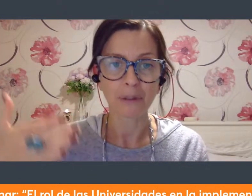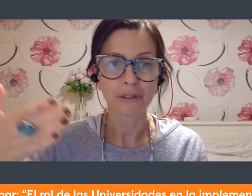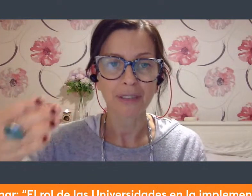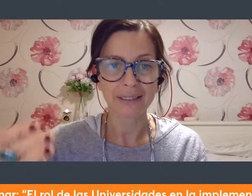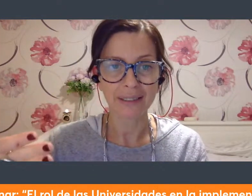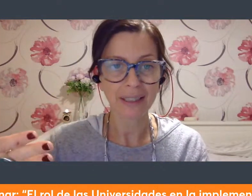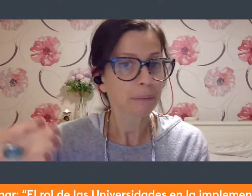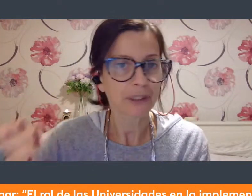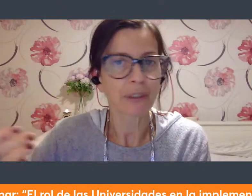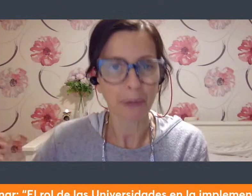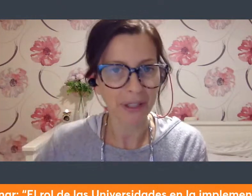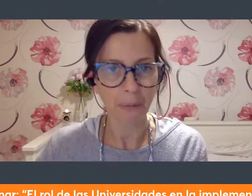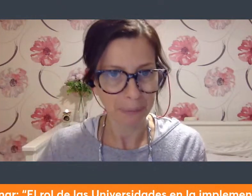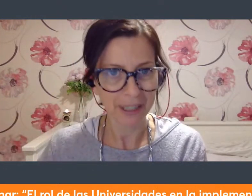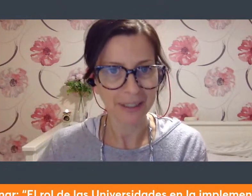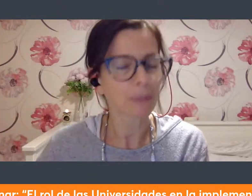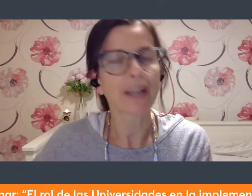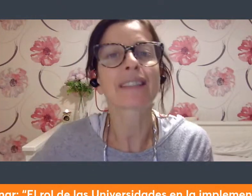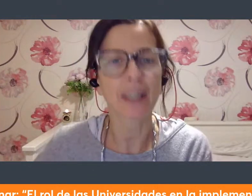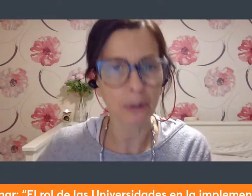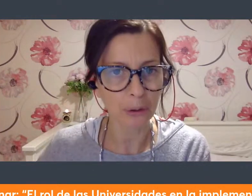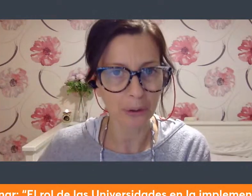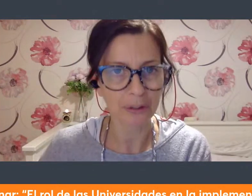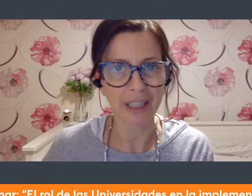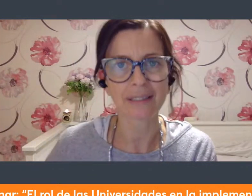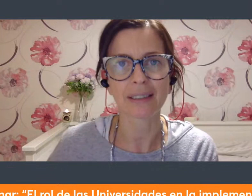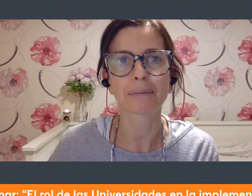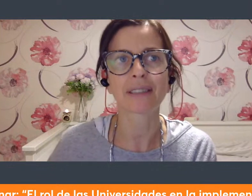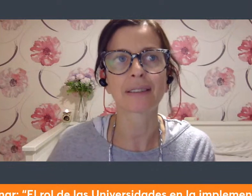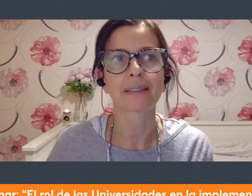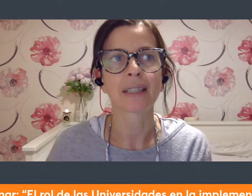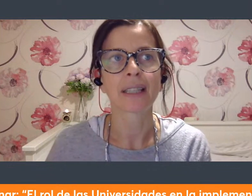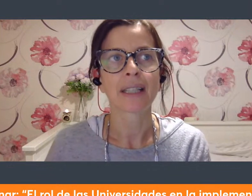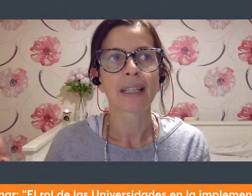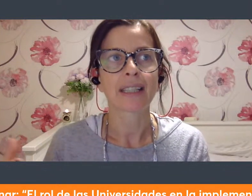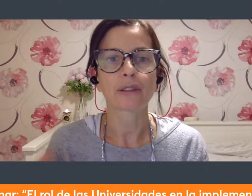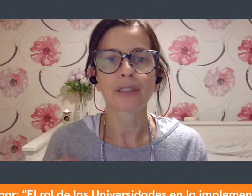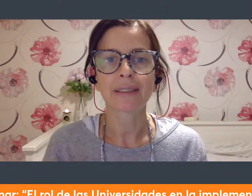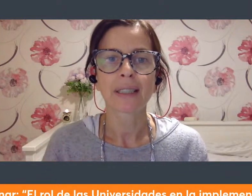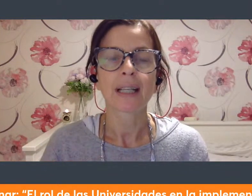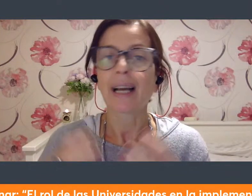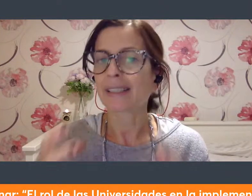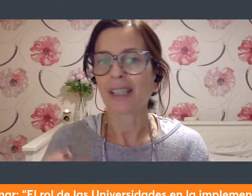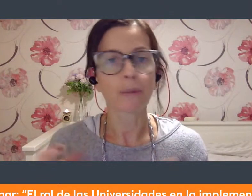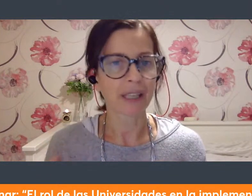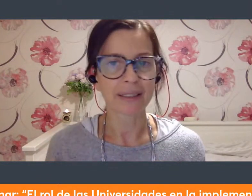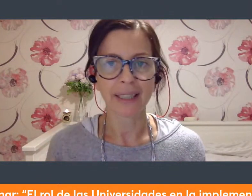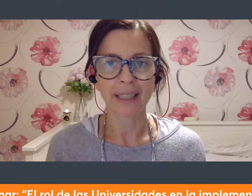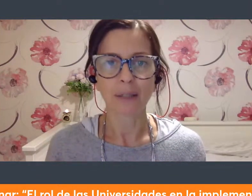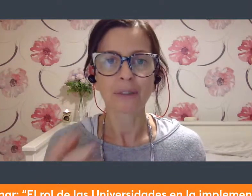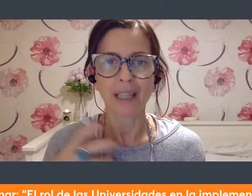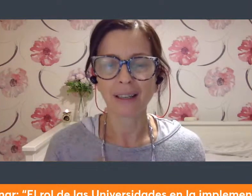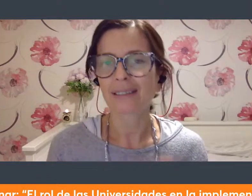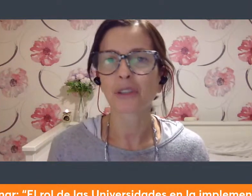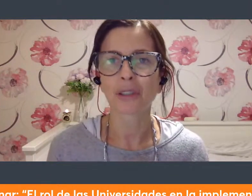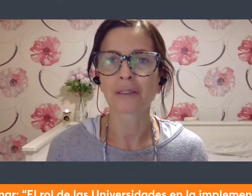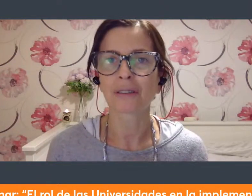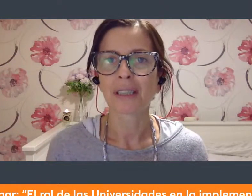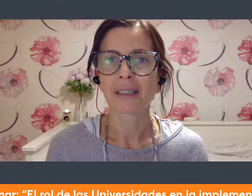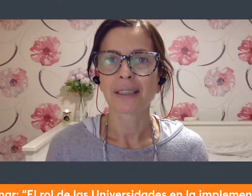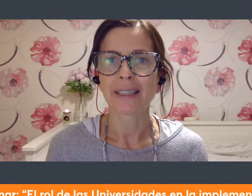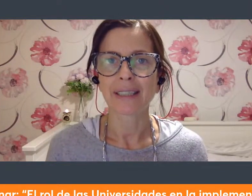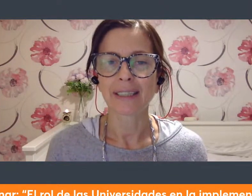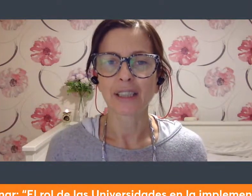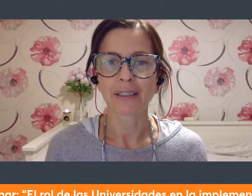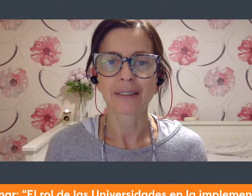para que podamos existir pues se puede romper igual que se ha roto con otras especies entonces la agenda no plantea una relación